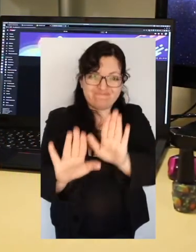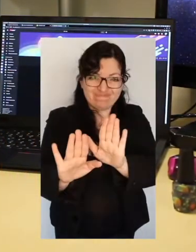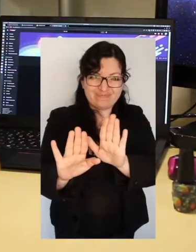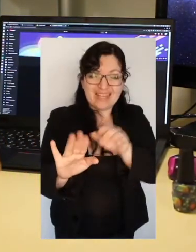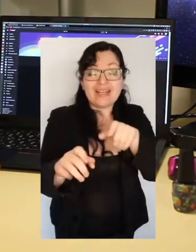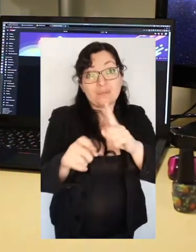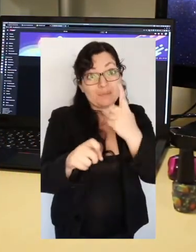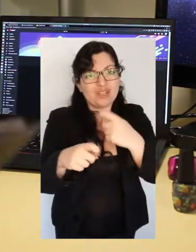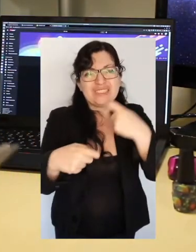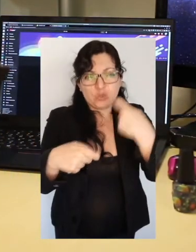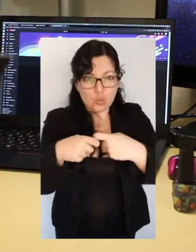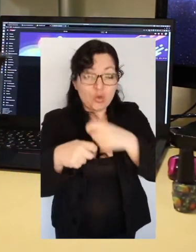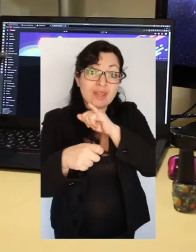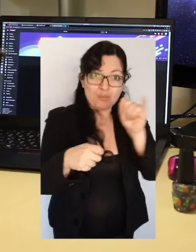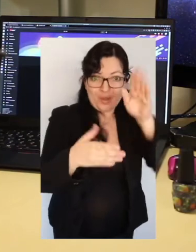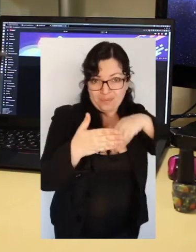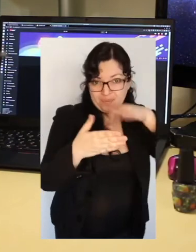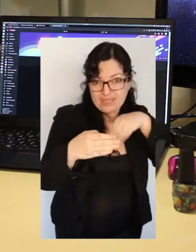antes de pintarla.